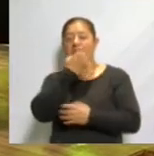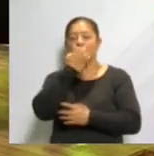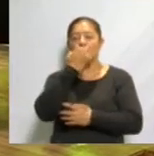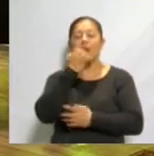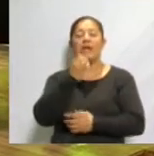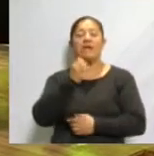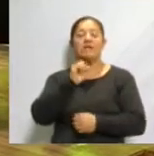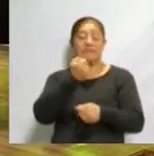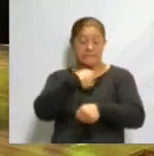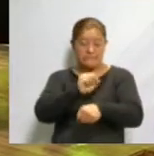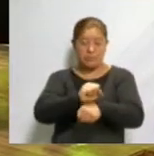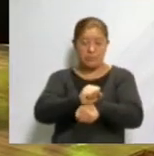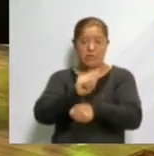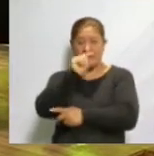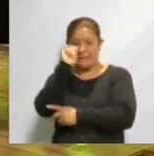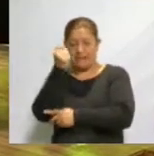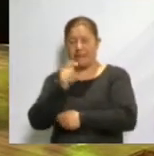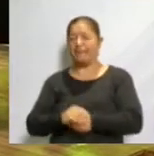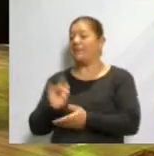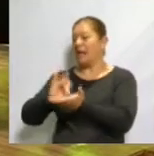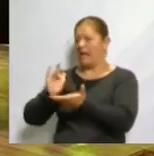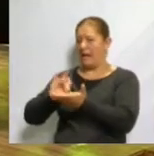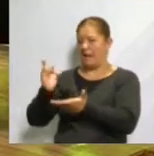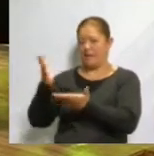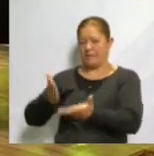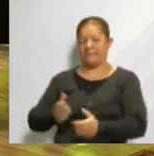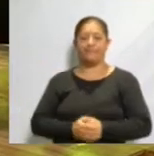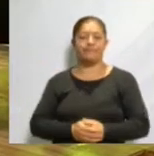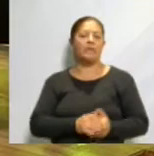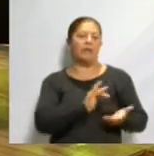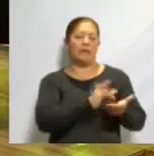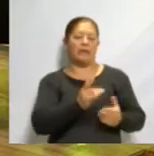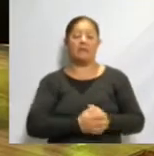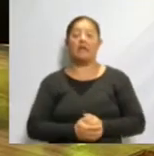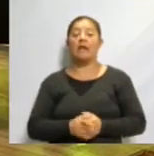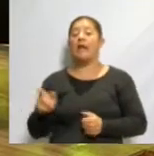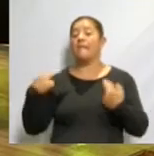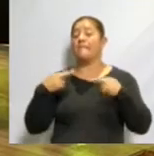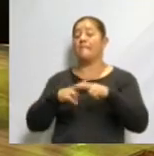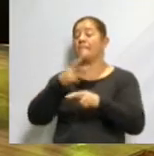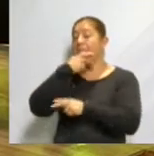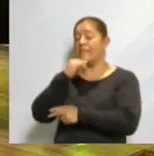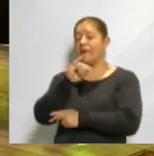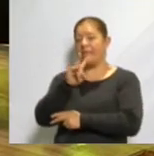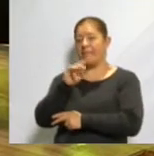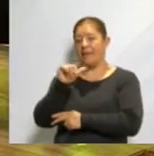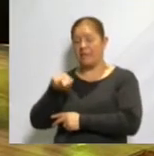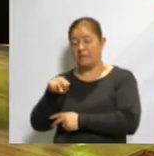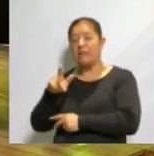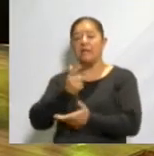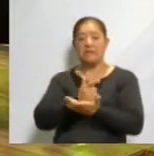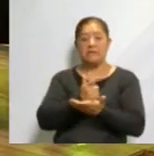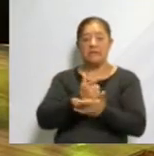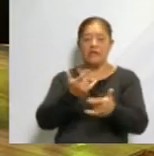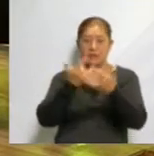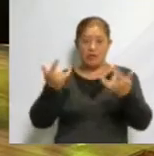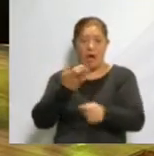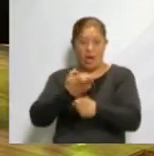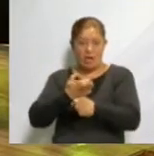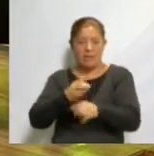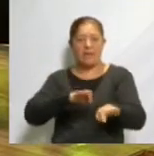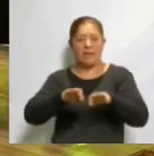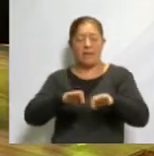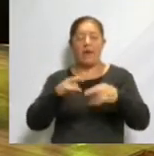gracias, maestra, por estar con nosotros. Gracias. El profesor Iván es licenciado en Historia y actualmente trabaja como